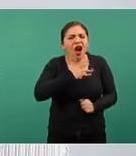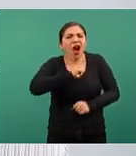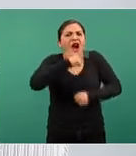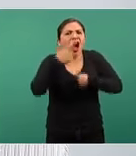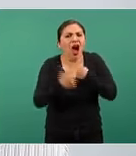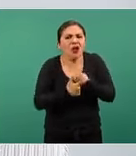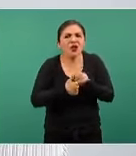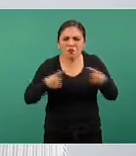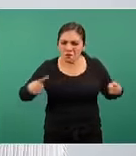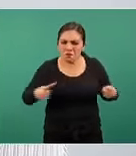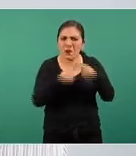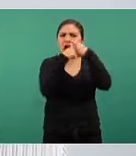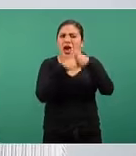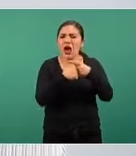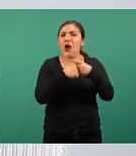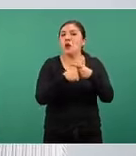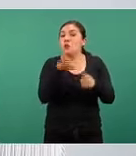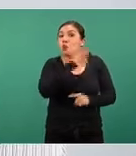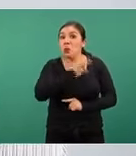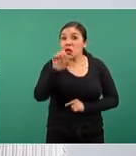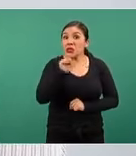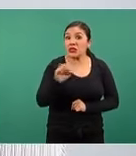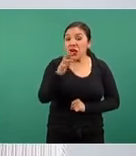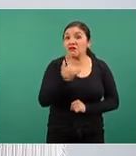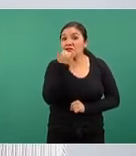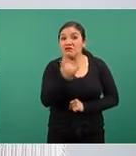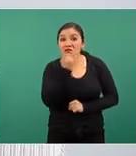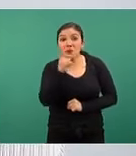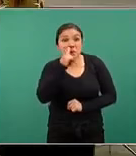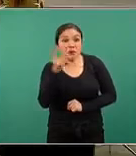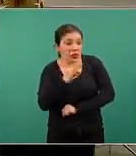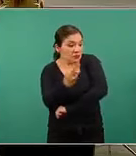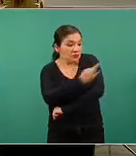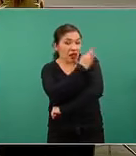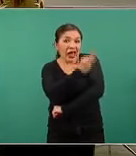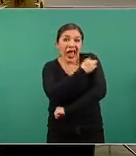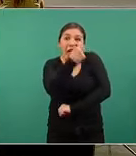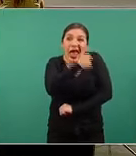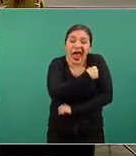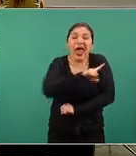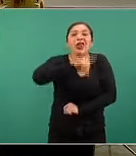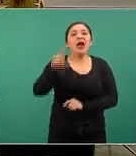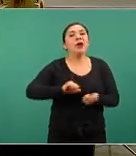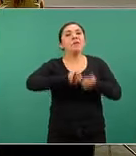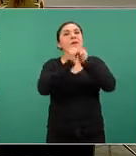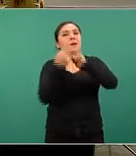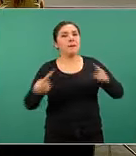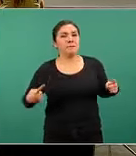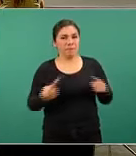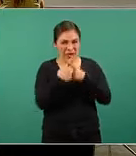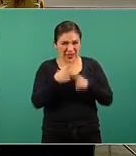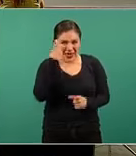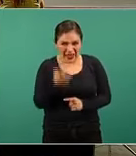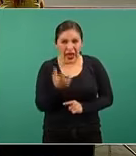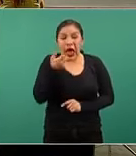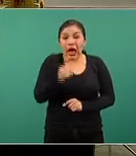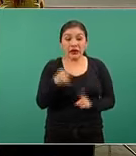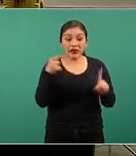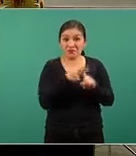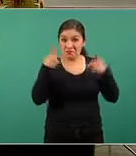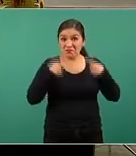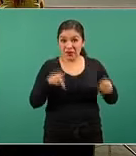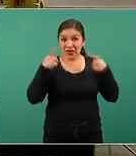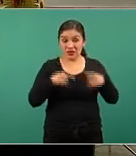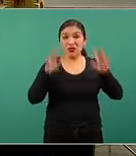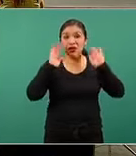nombre lo dice un evento supuestamente asociado al antecedente de su vacuna. Es la manera como esta persona en su momento